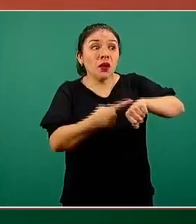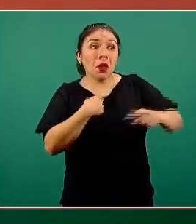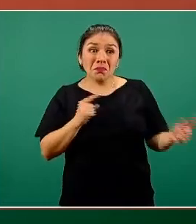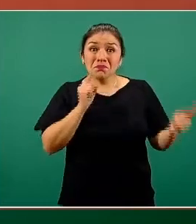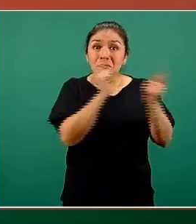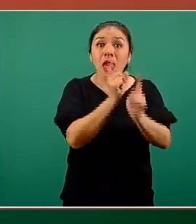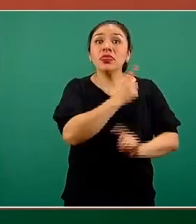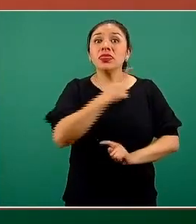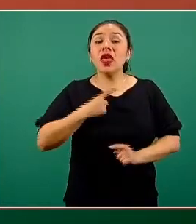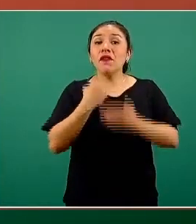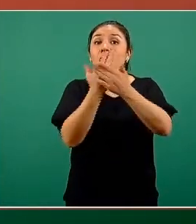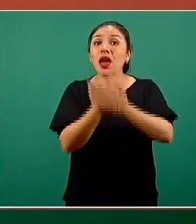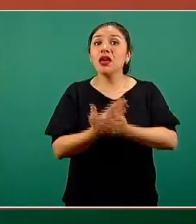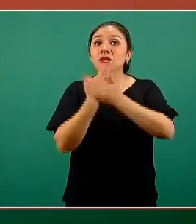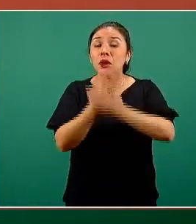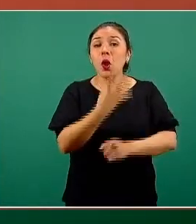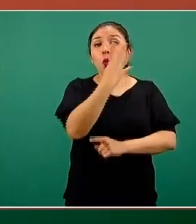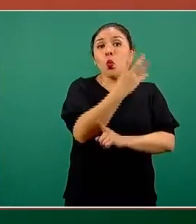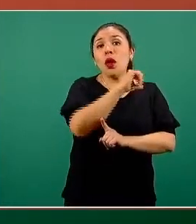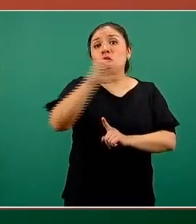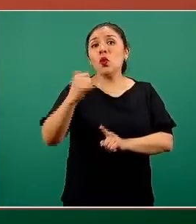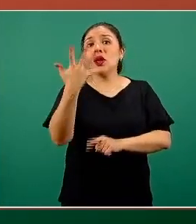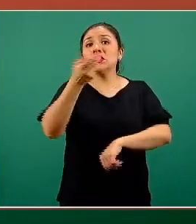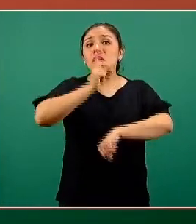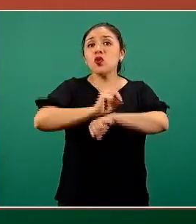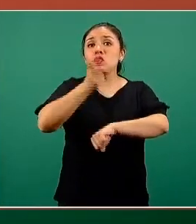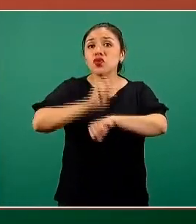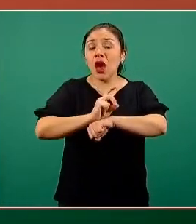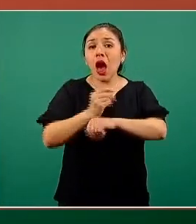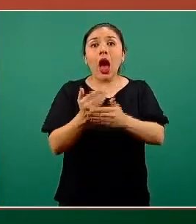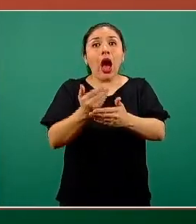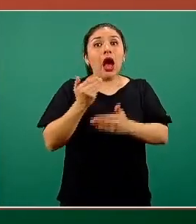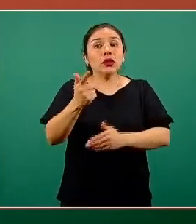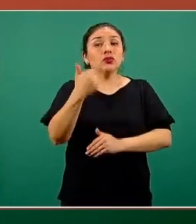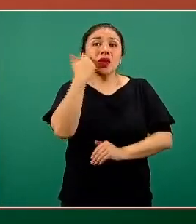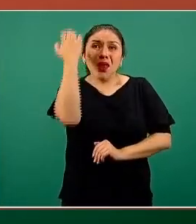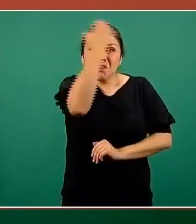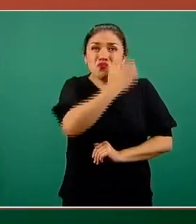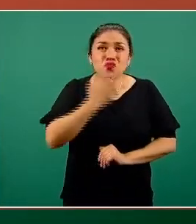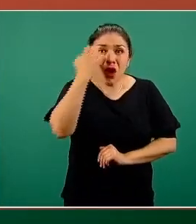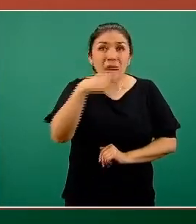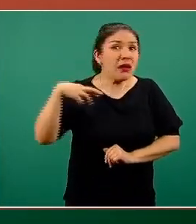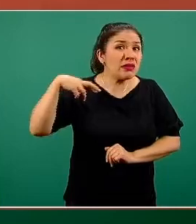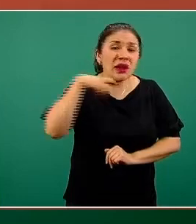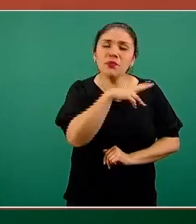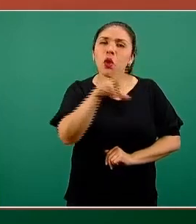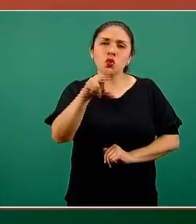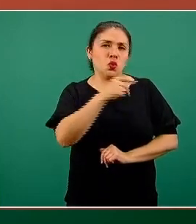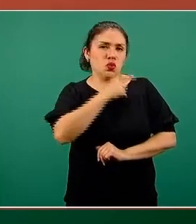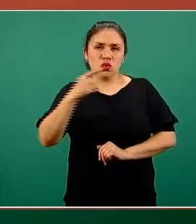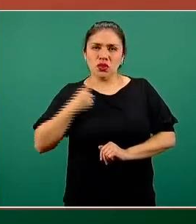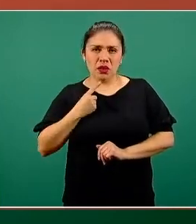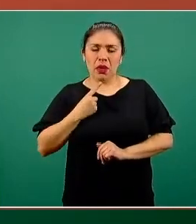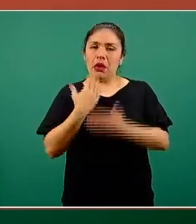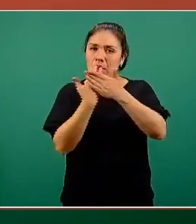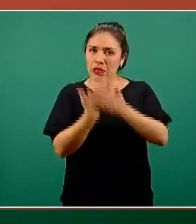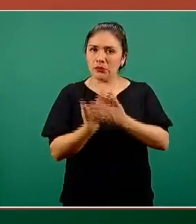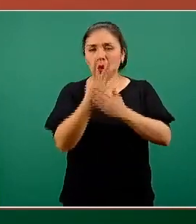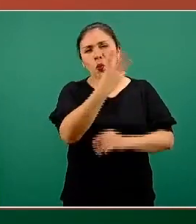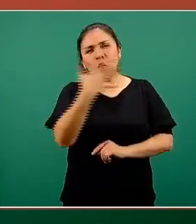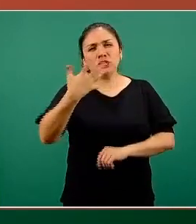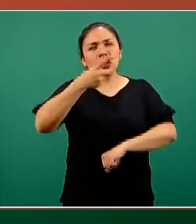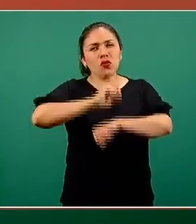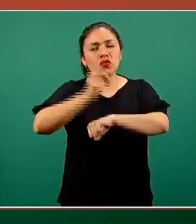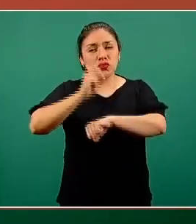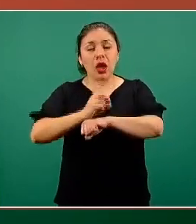hay que esperar de cuatro a cinco días antes de intentar hacerse la prueba diagnóstica del laboratorio. Esto es muy importante